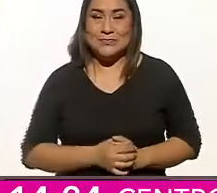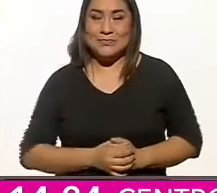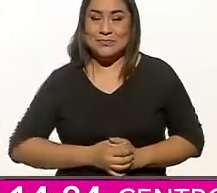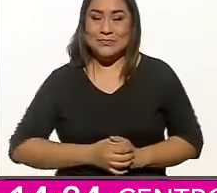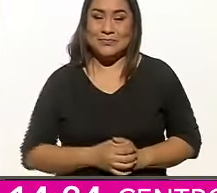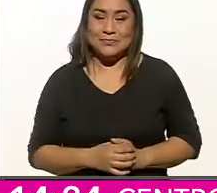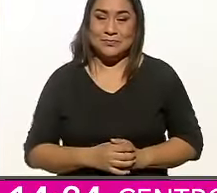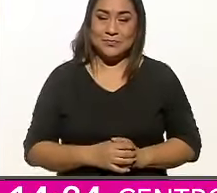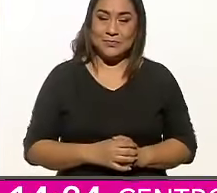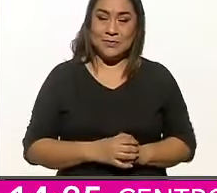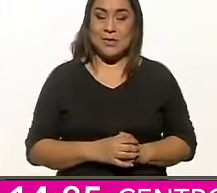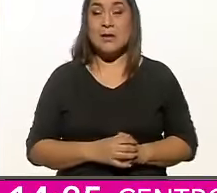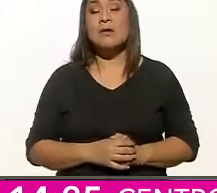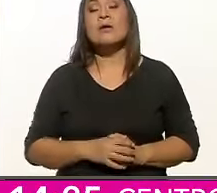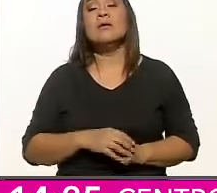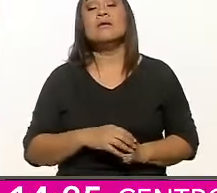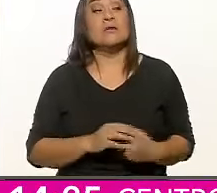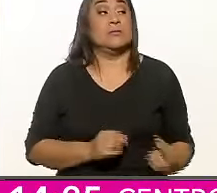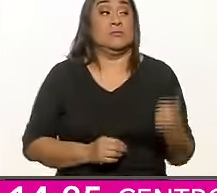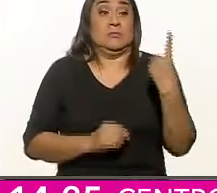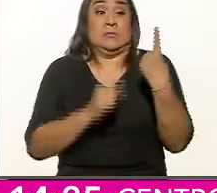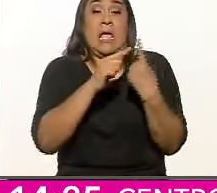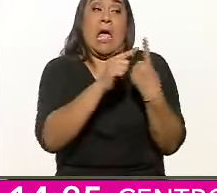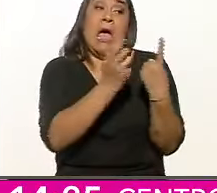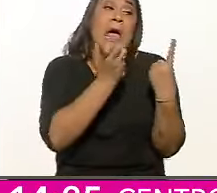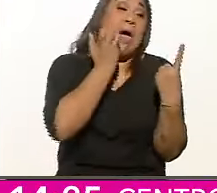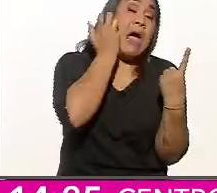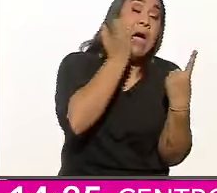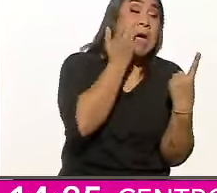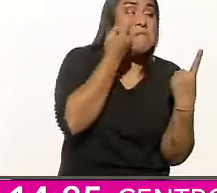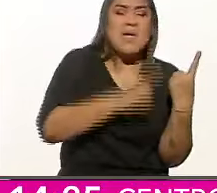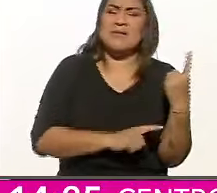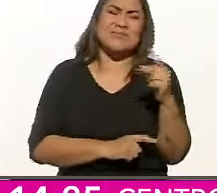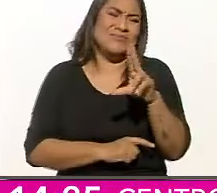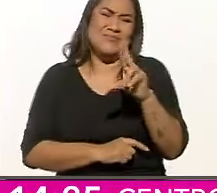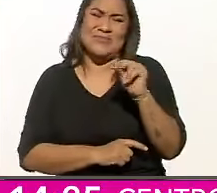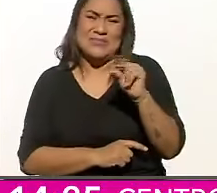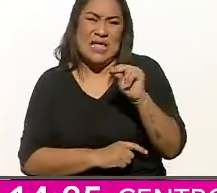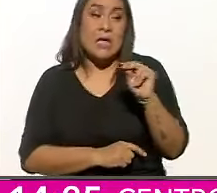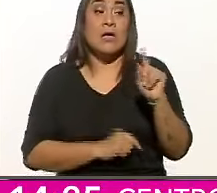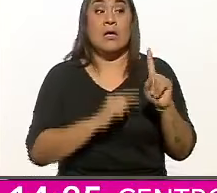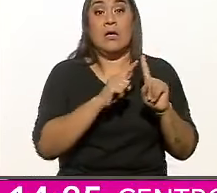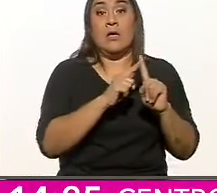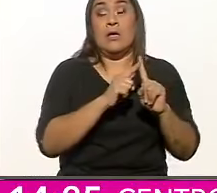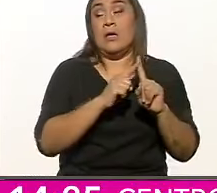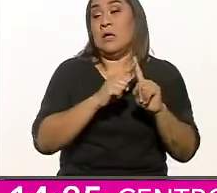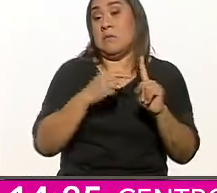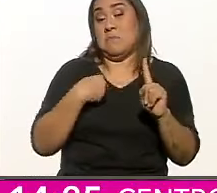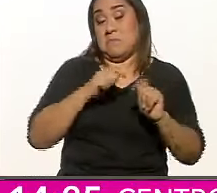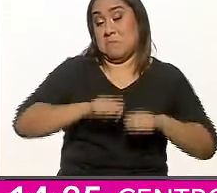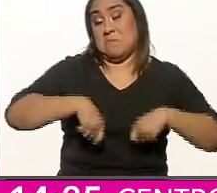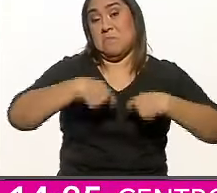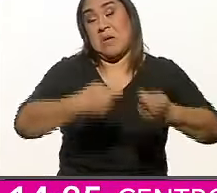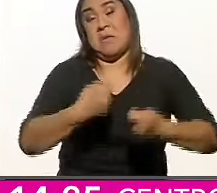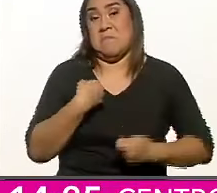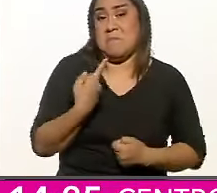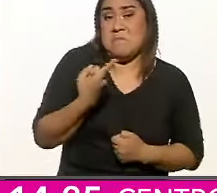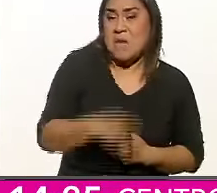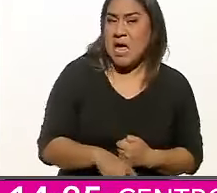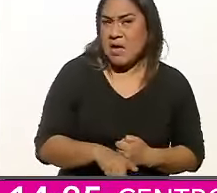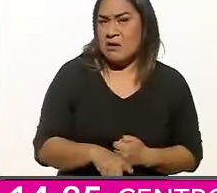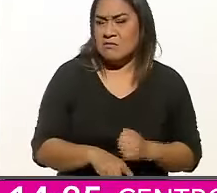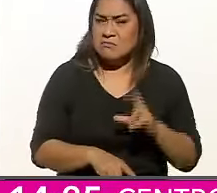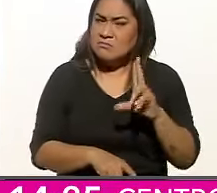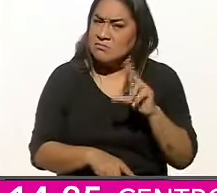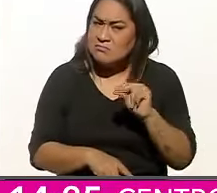No es el capricho de un hombre, no es la imposición transeccional de la voluntad